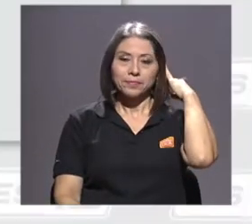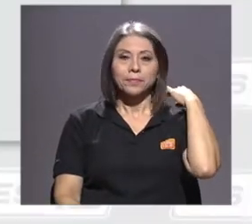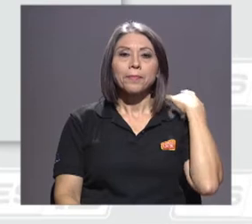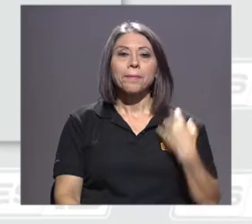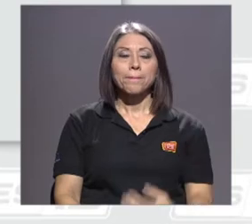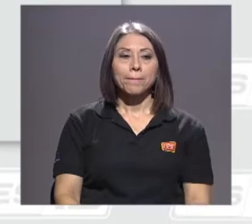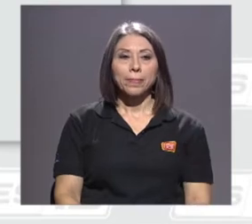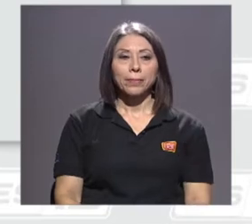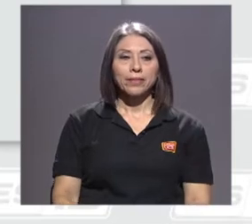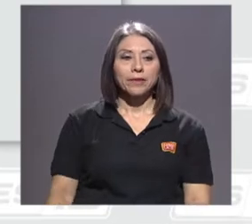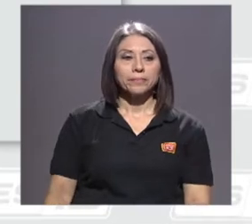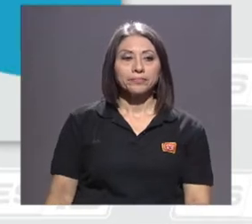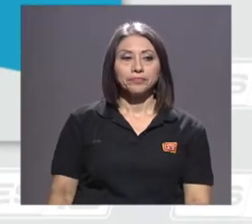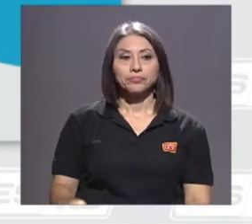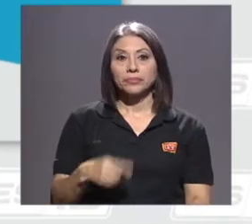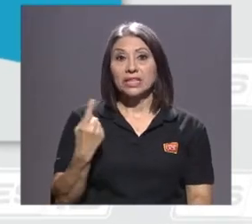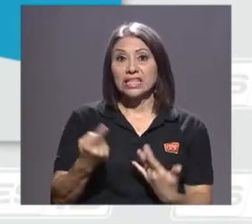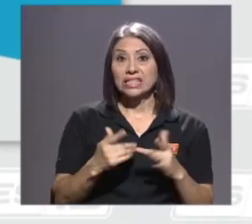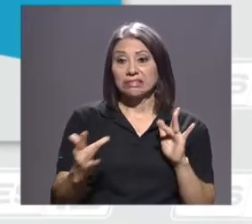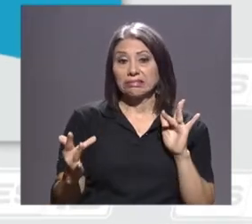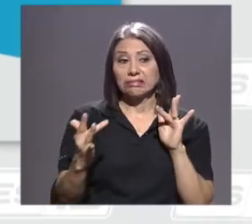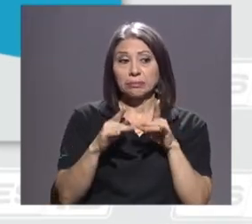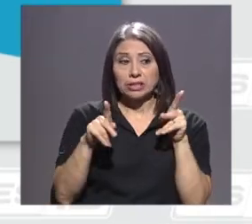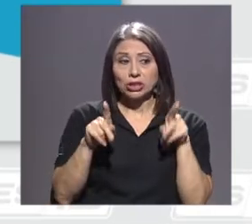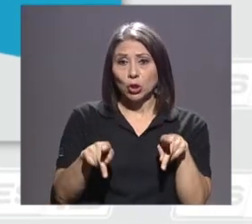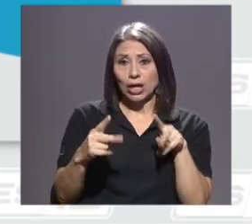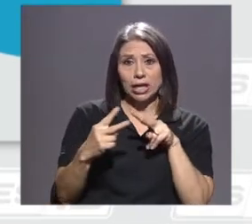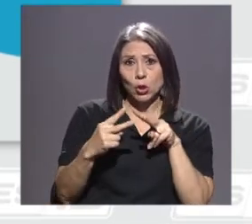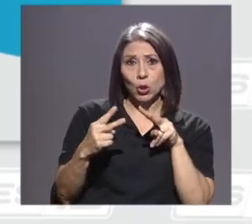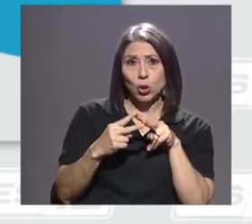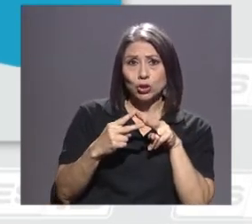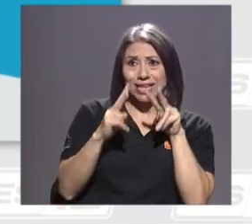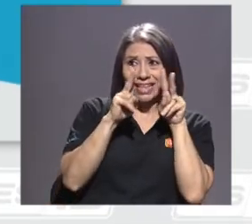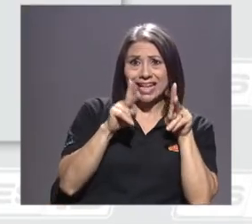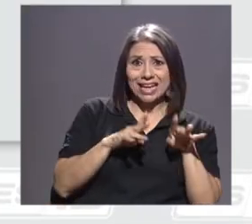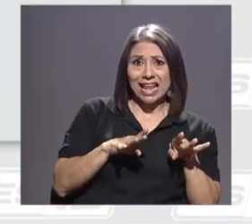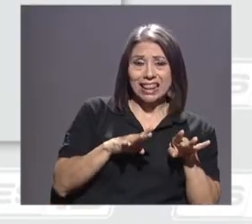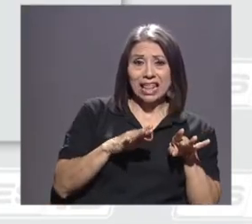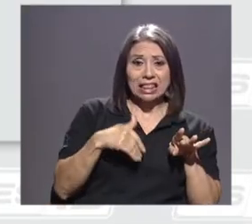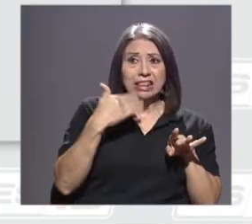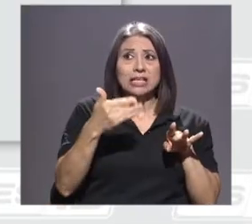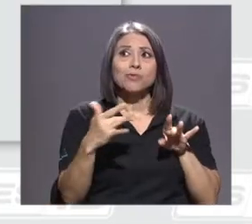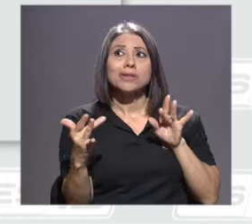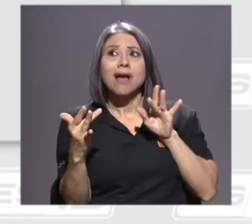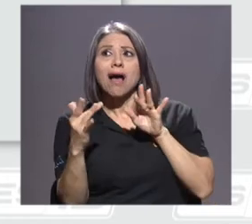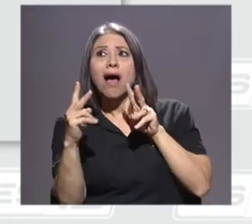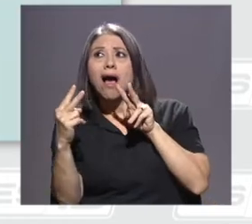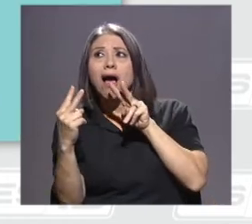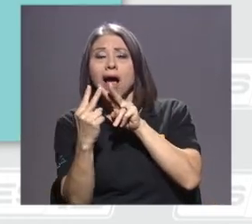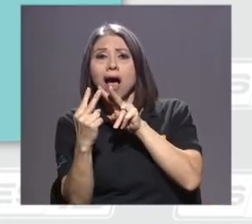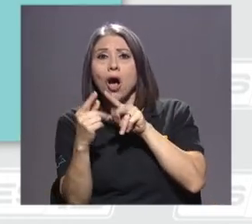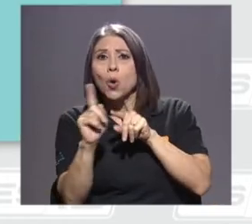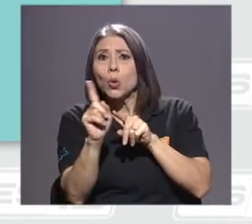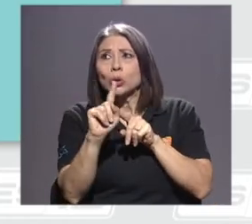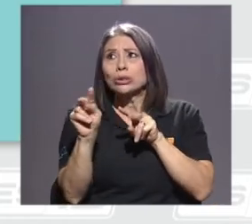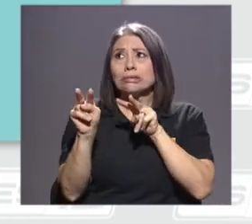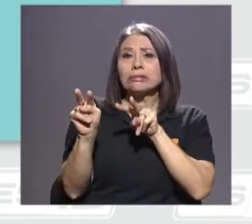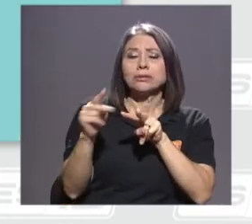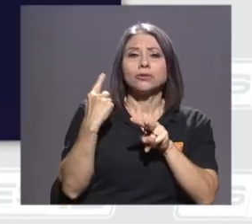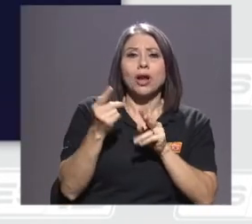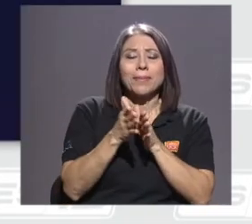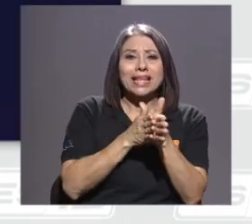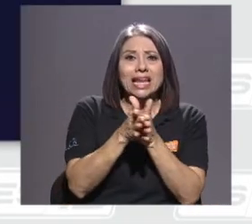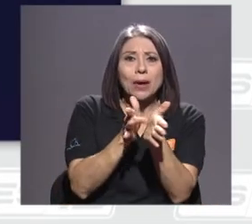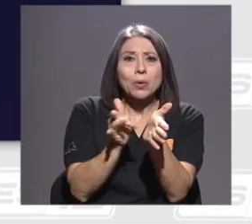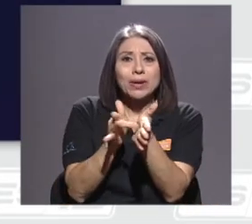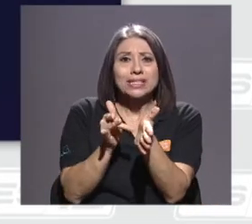Hacerse ningún desconocido por Internet y descubrir que no era quien decía ser y solo quería aprovecharse. Hacerse cuenta que alguien